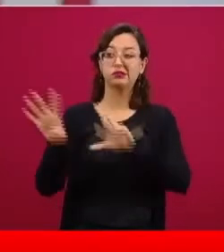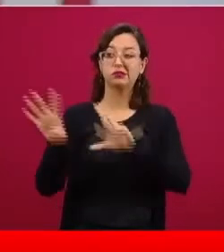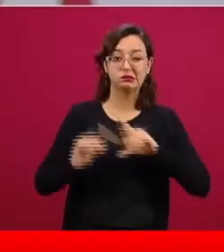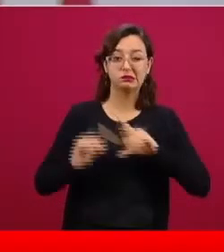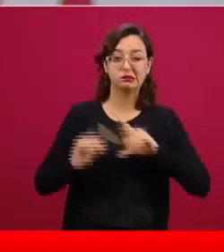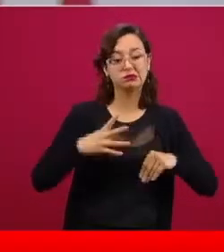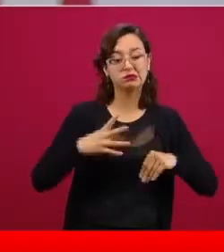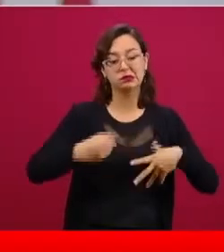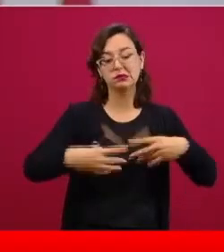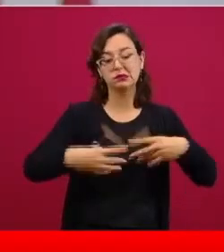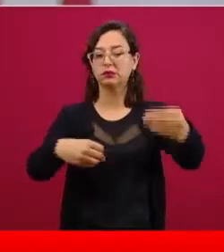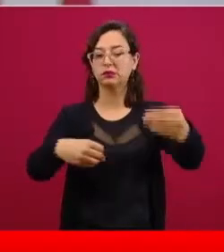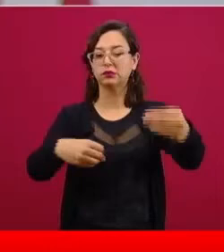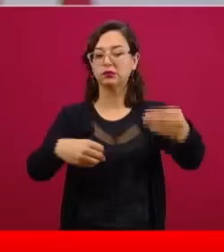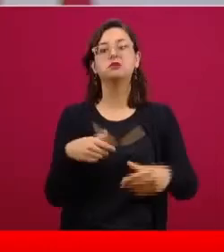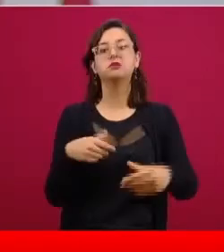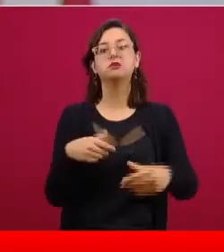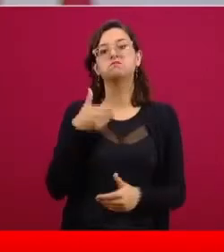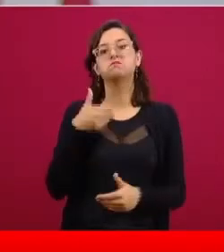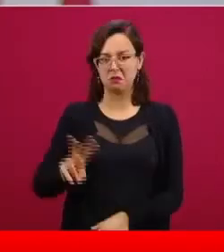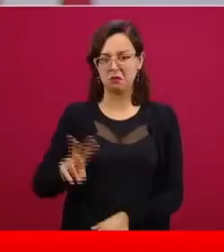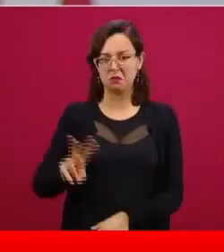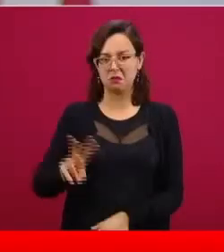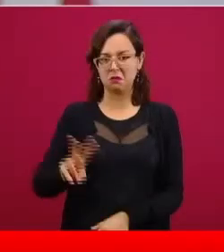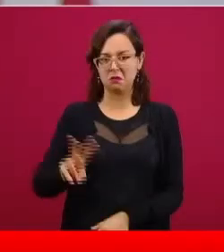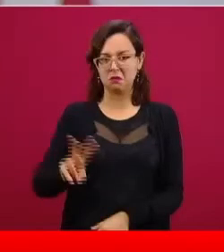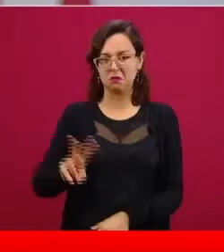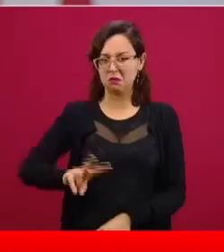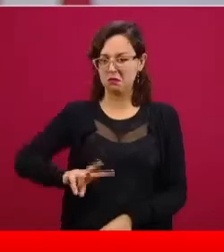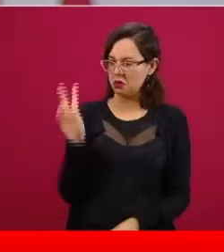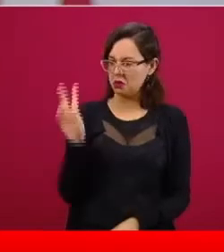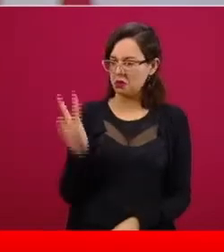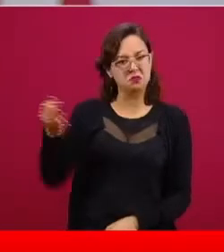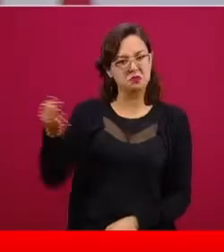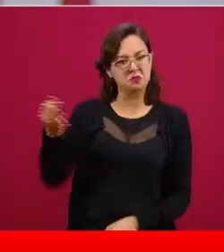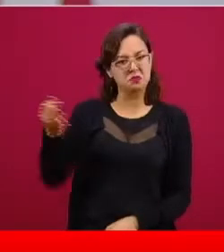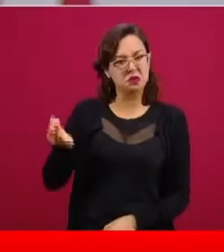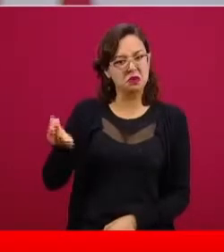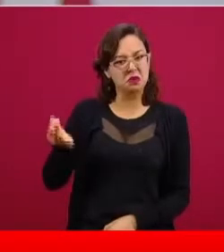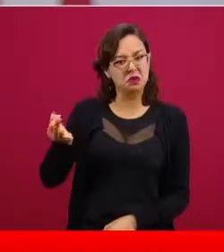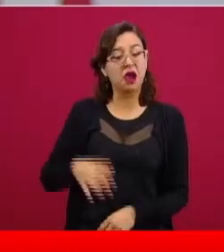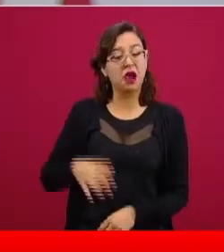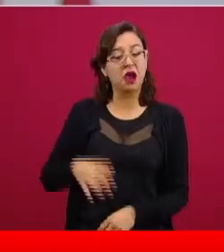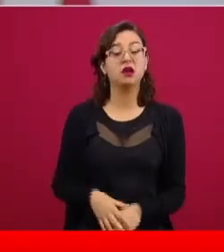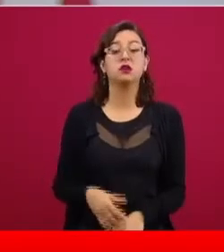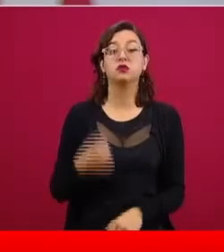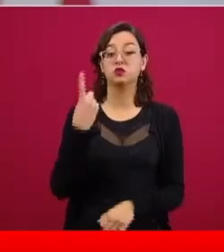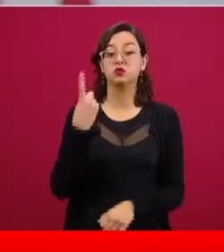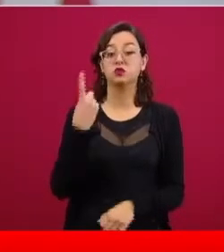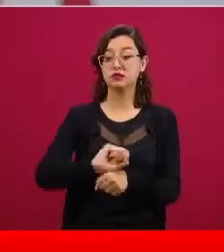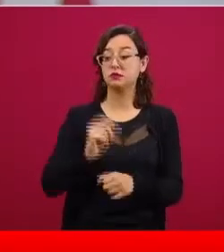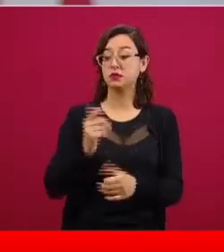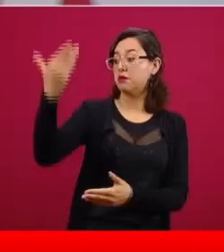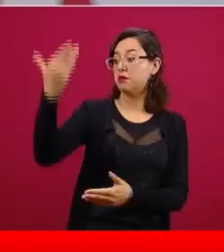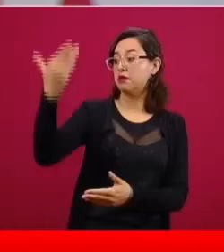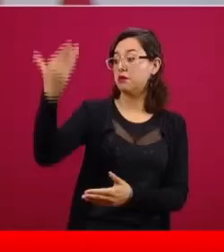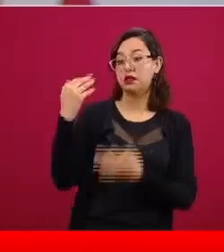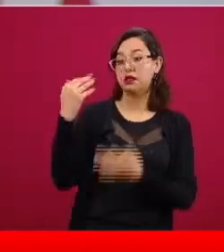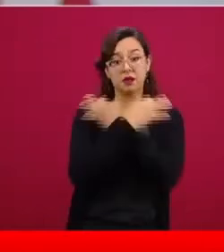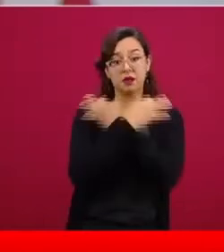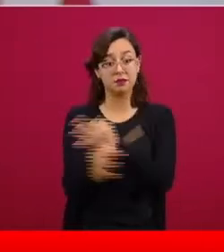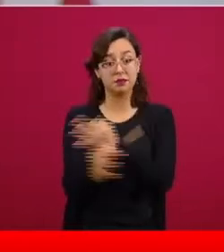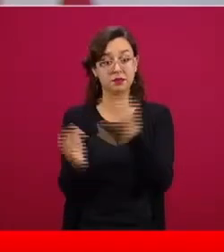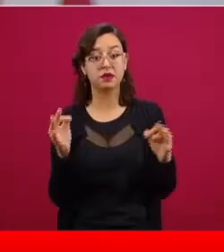hemos contemplado. La semana pasada anunciamos la buena noticia de que estas